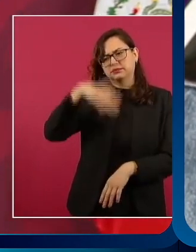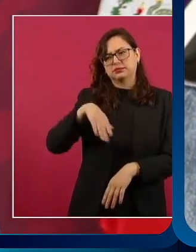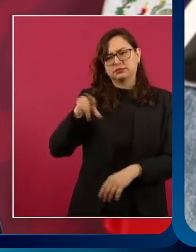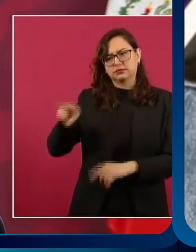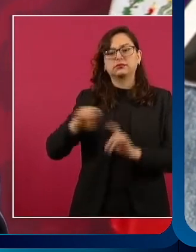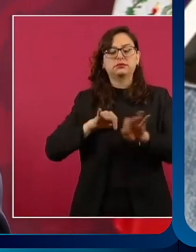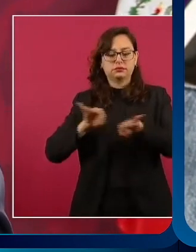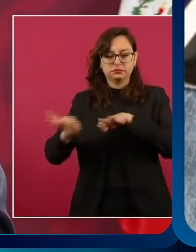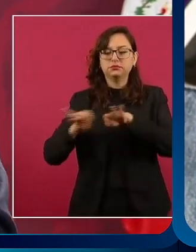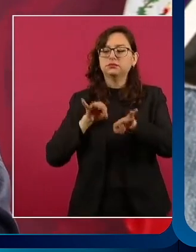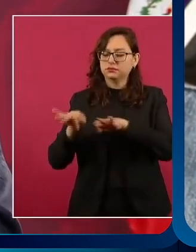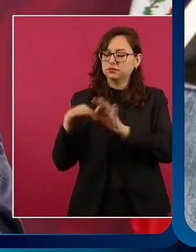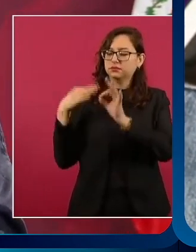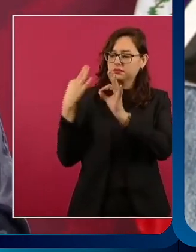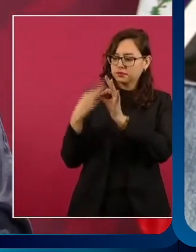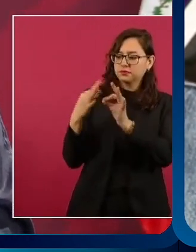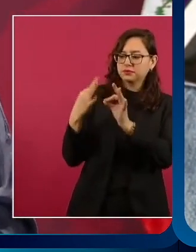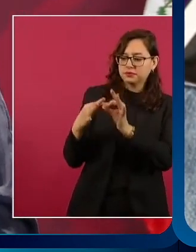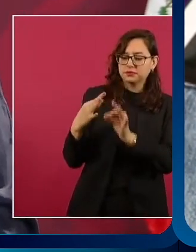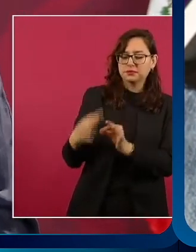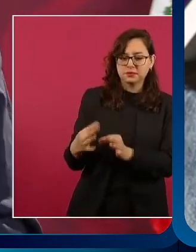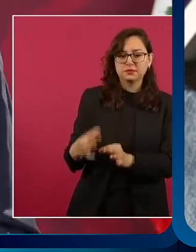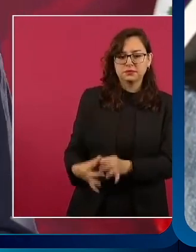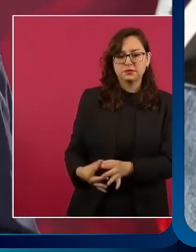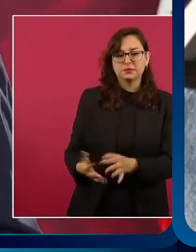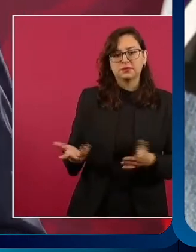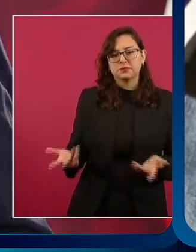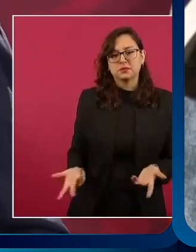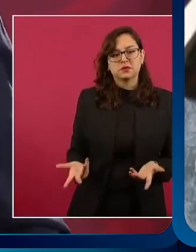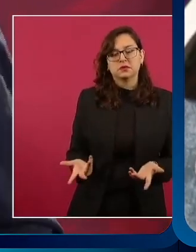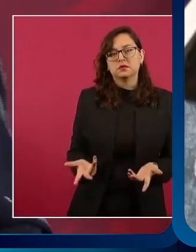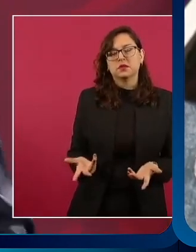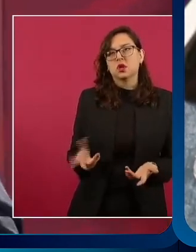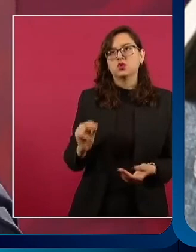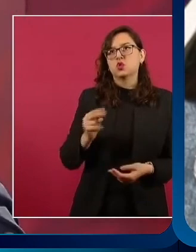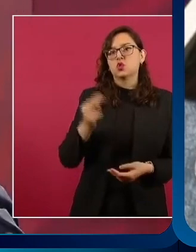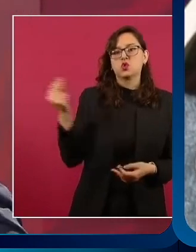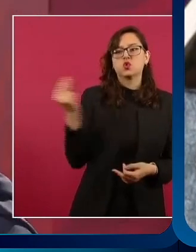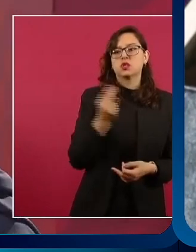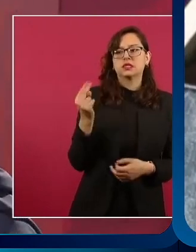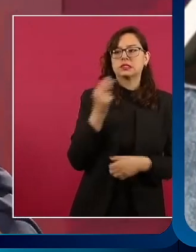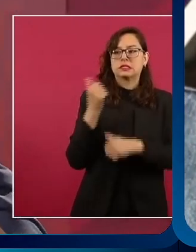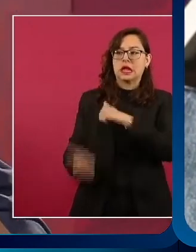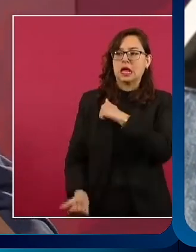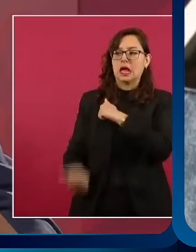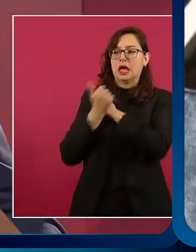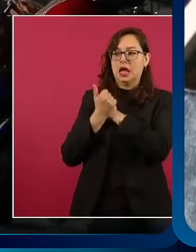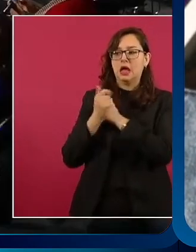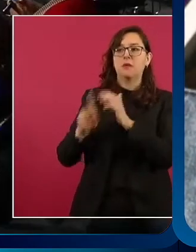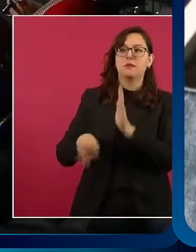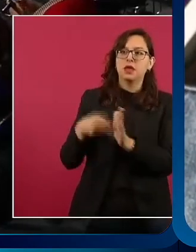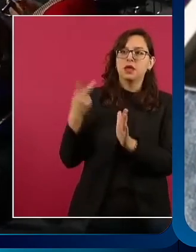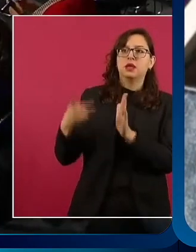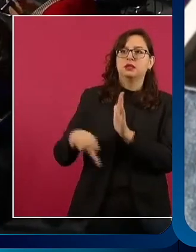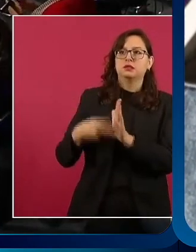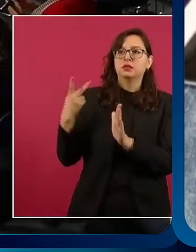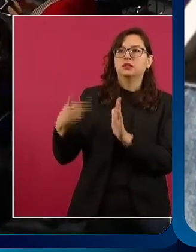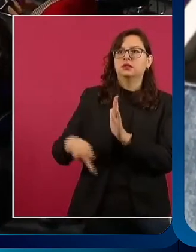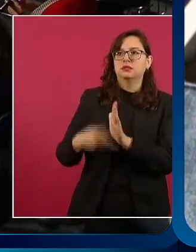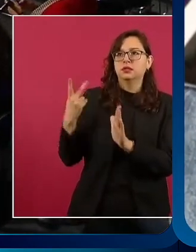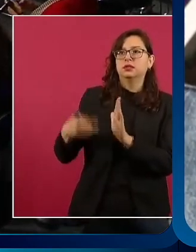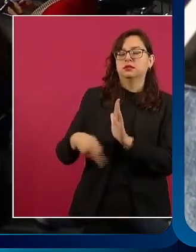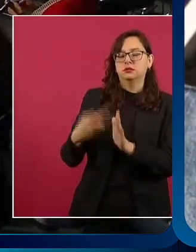que andan ahí nomás chiflando y caminando, por no decir otra palabra, y que si no van a resolver en el tema